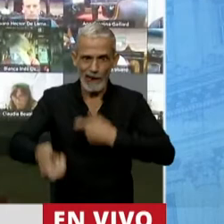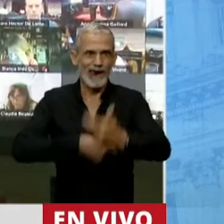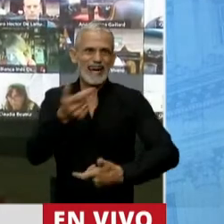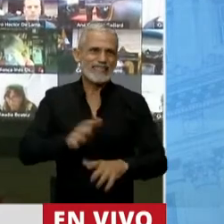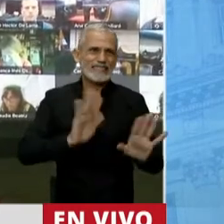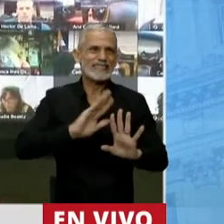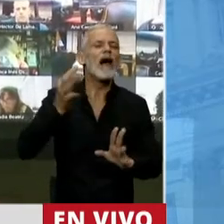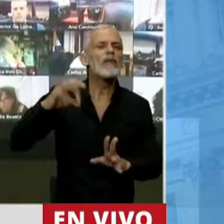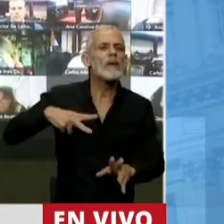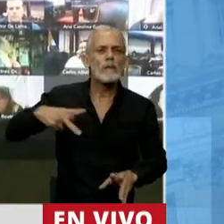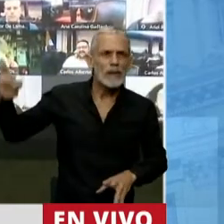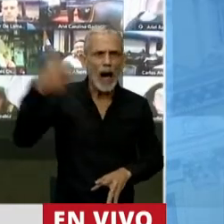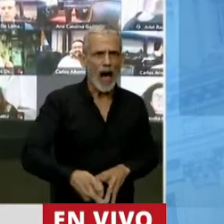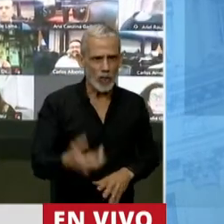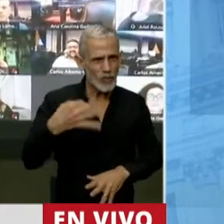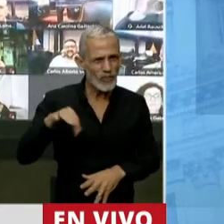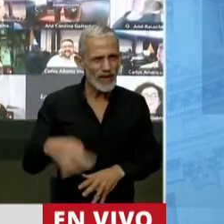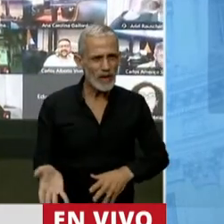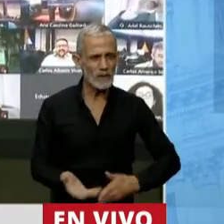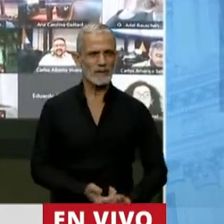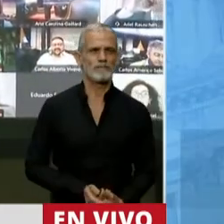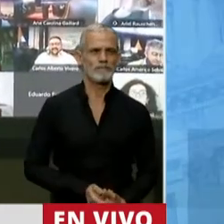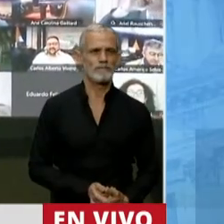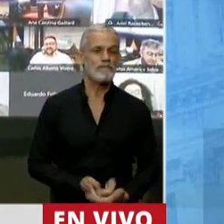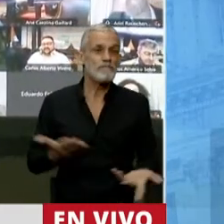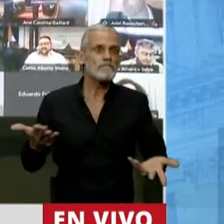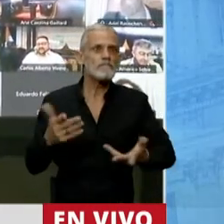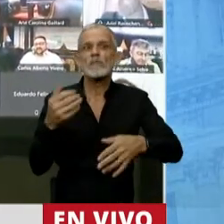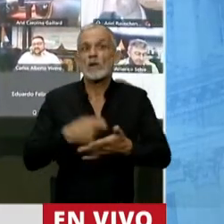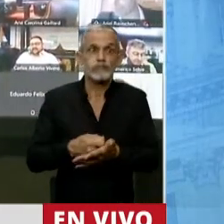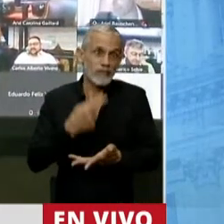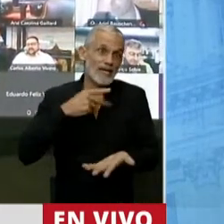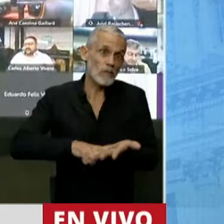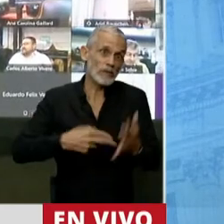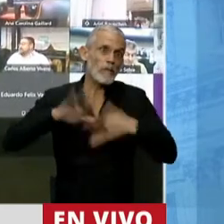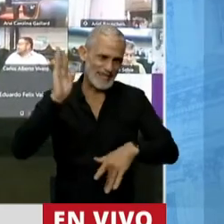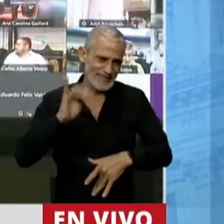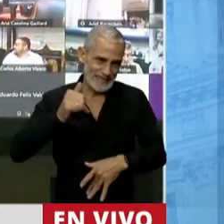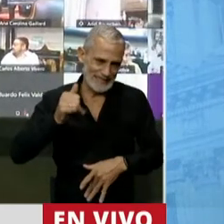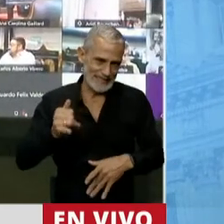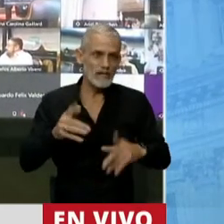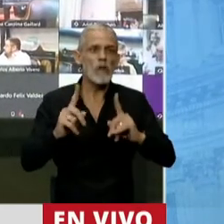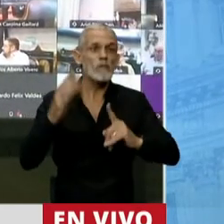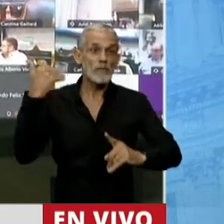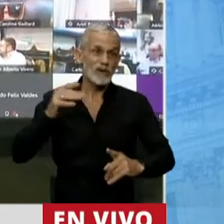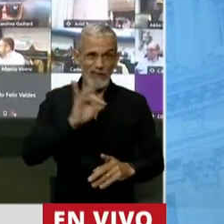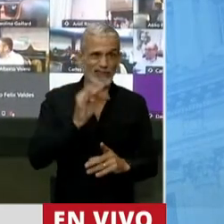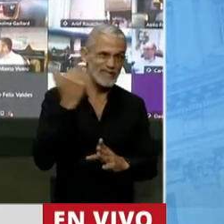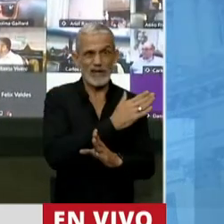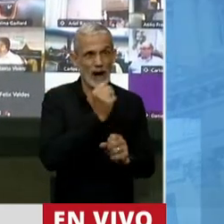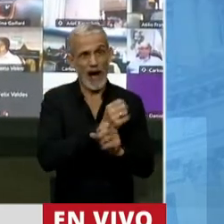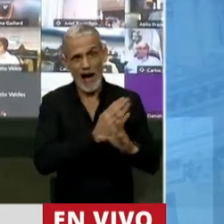Necesariamente tiene que haber inversión privada. Eso implica pagar más impuestos, salvo, que es lo que venimos haciendo hoy siempre,